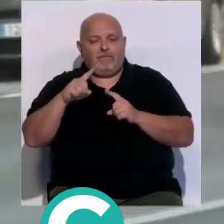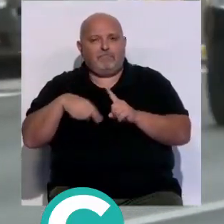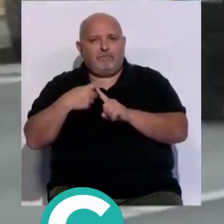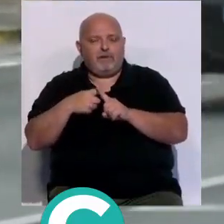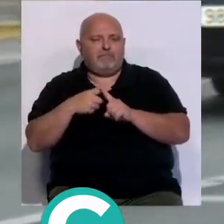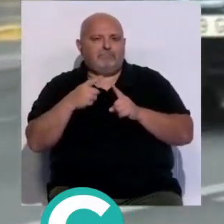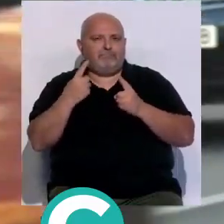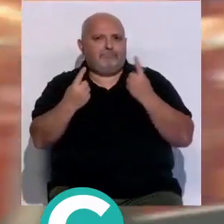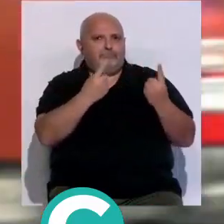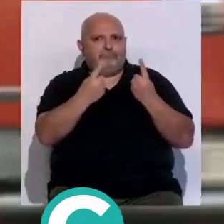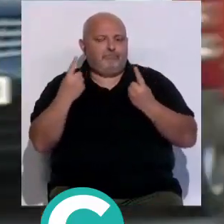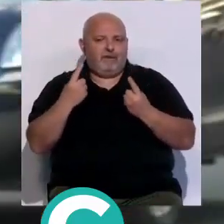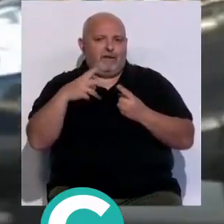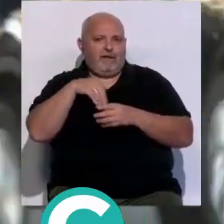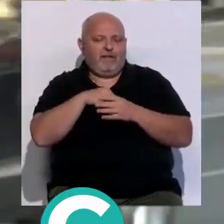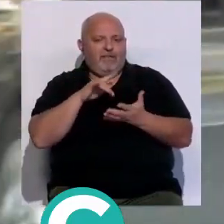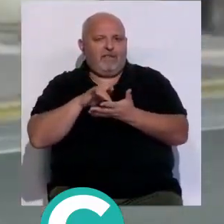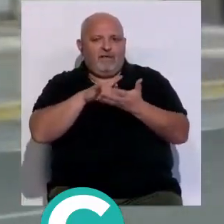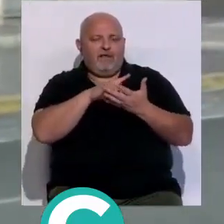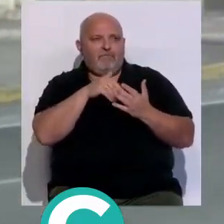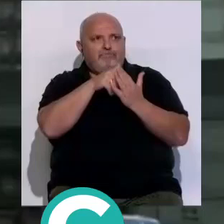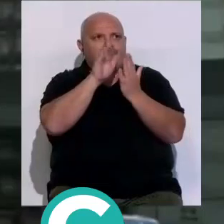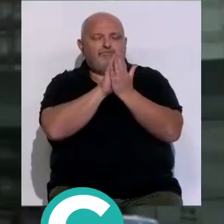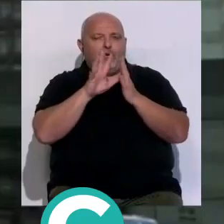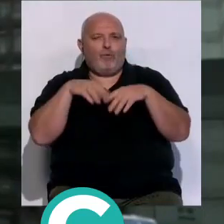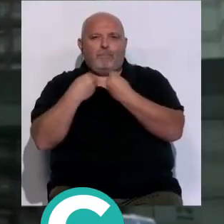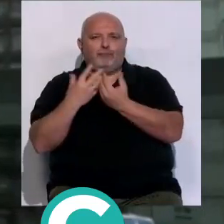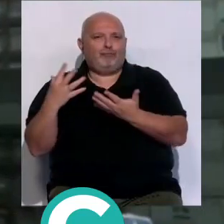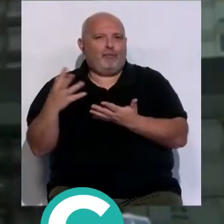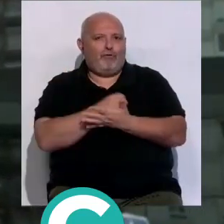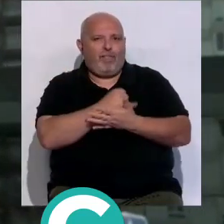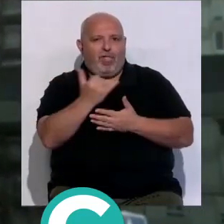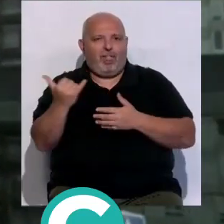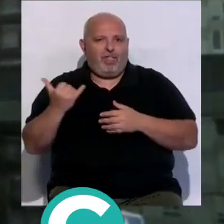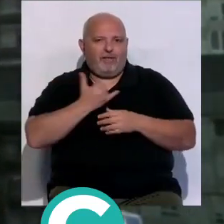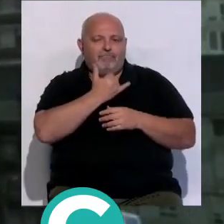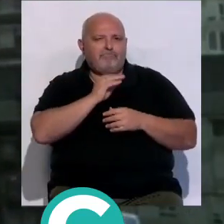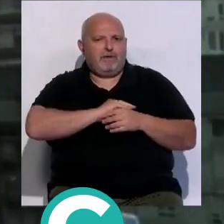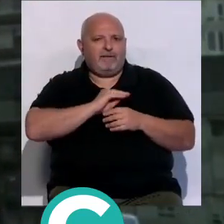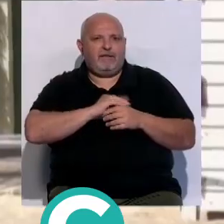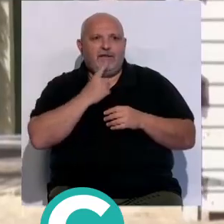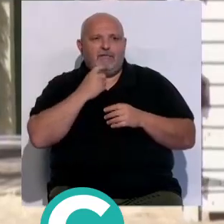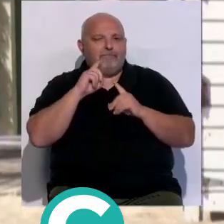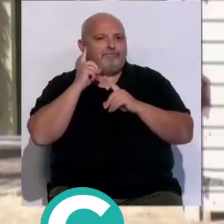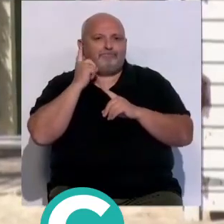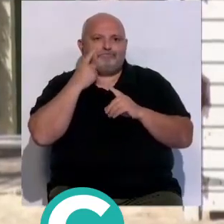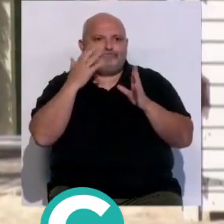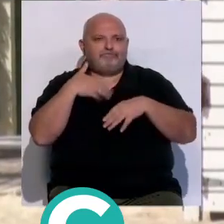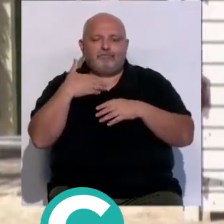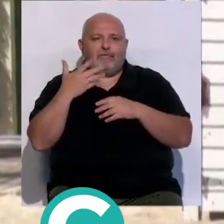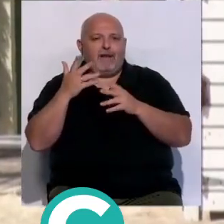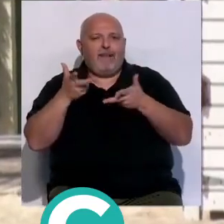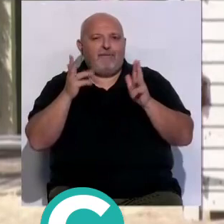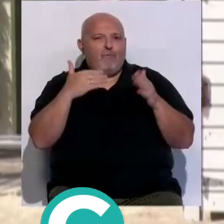han sido varias las localidades que en estos días colgaron el cartel de completo en sus alojamientos, con enormes dificultades además para encontrar un